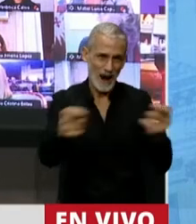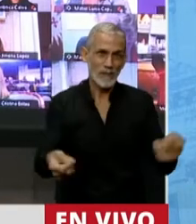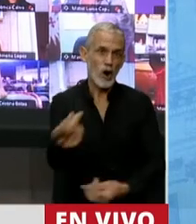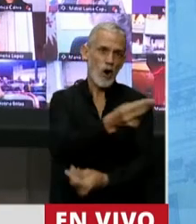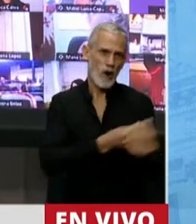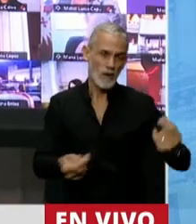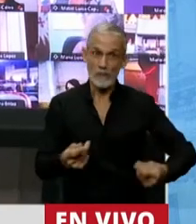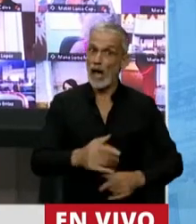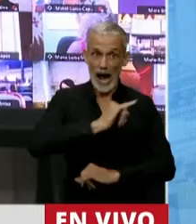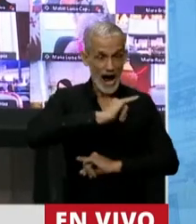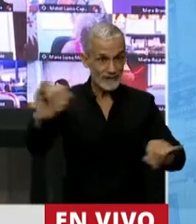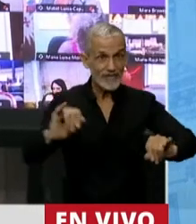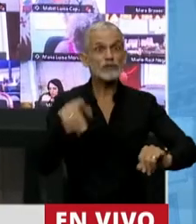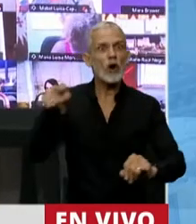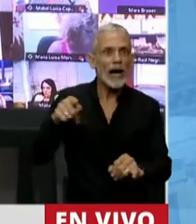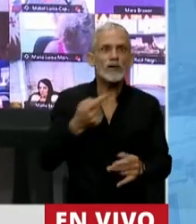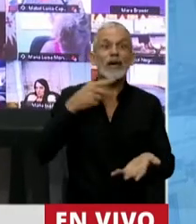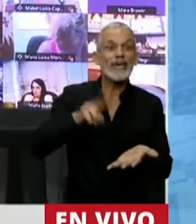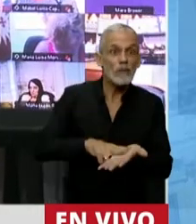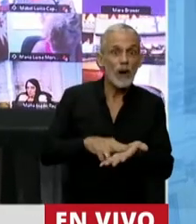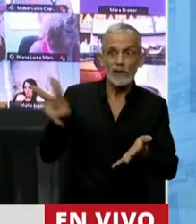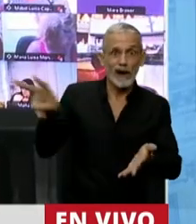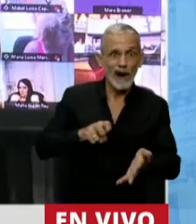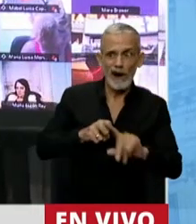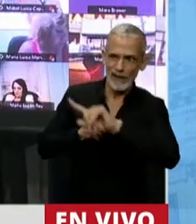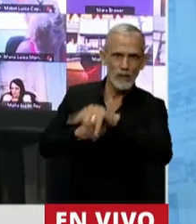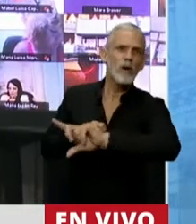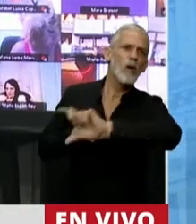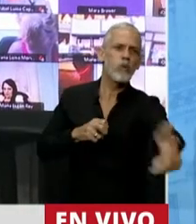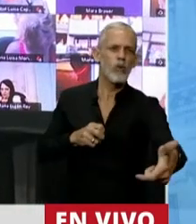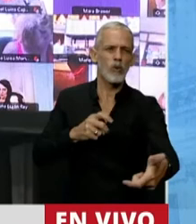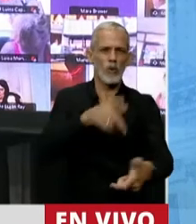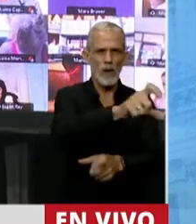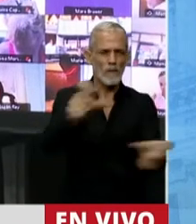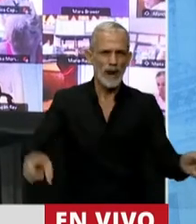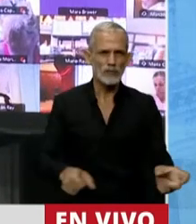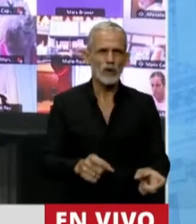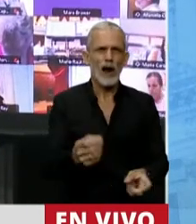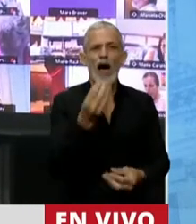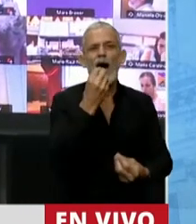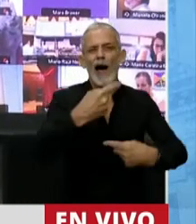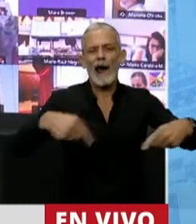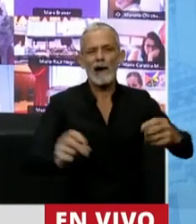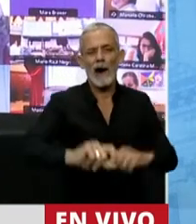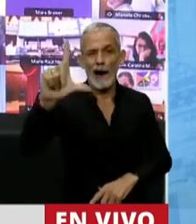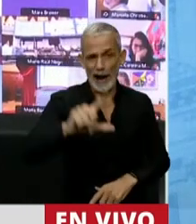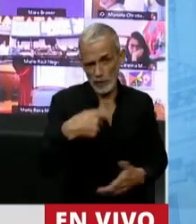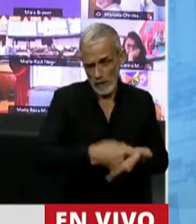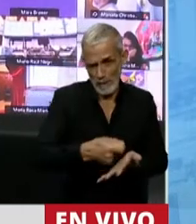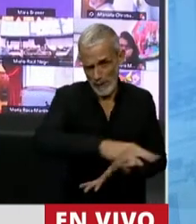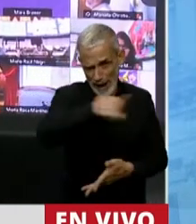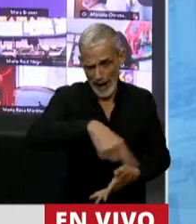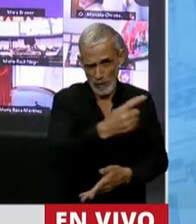porque les informo que estos impuestos son trasladados a la gente, los sectores más vulnerables son los que la van a